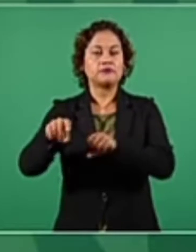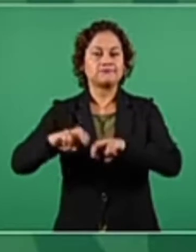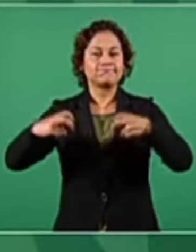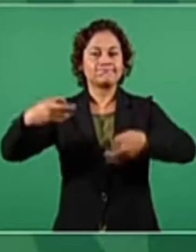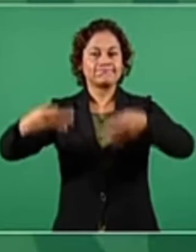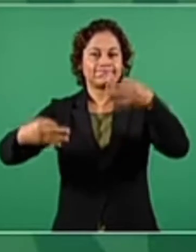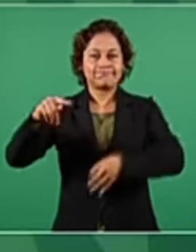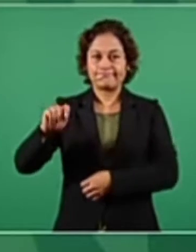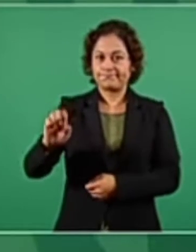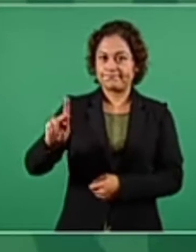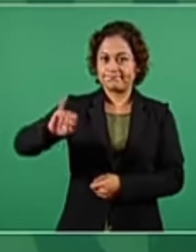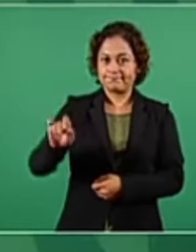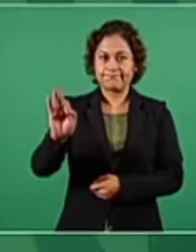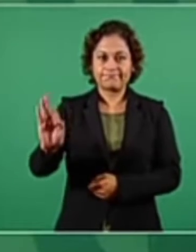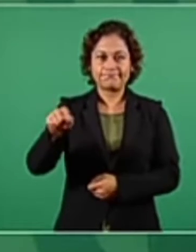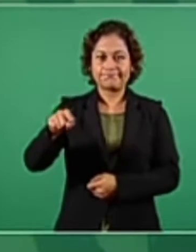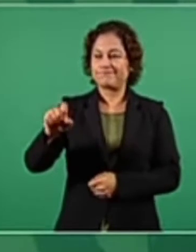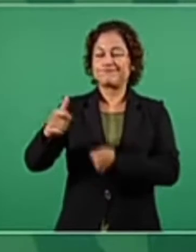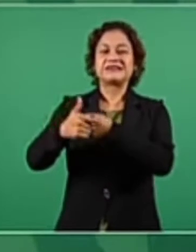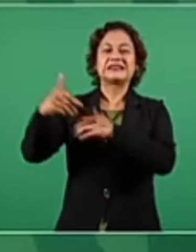una descomposición.